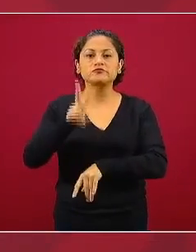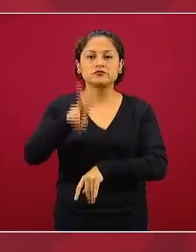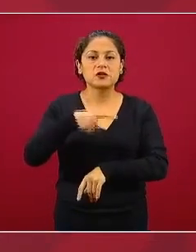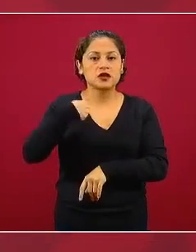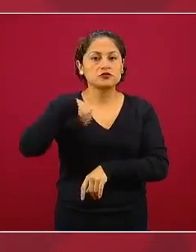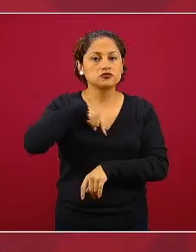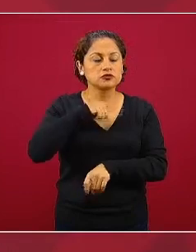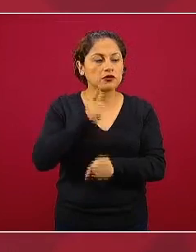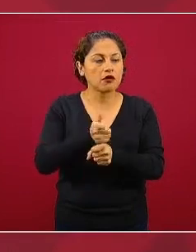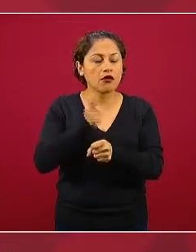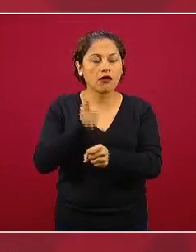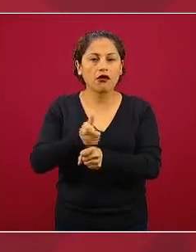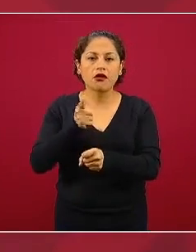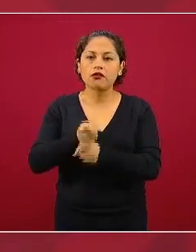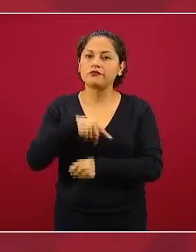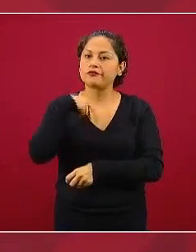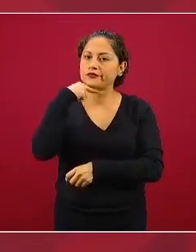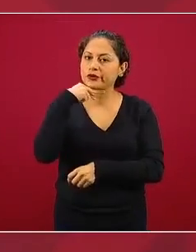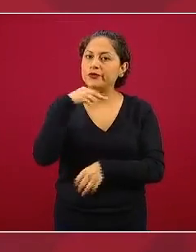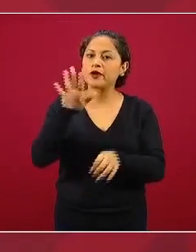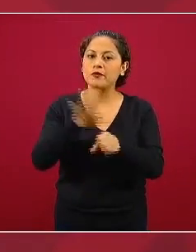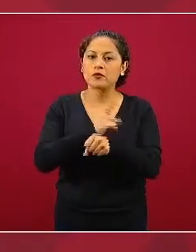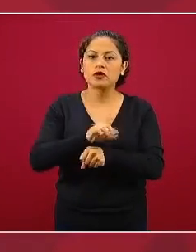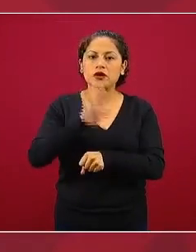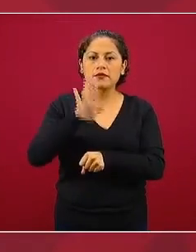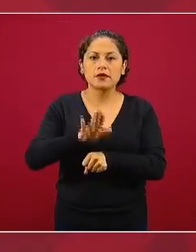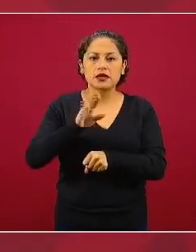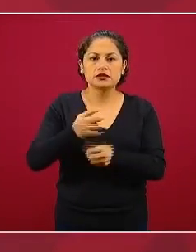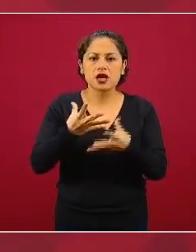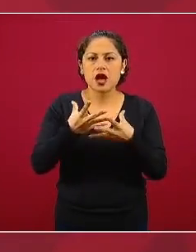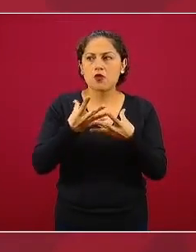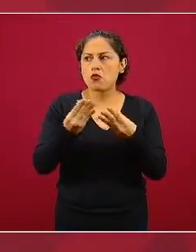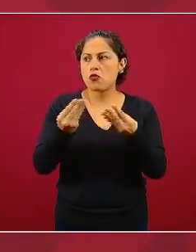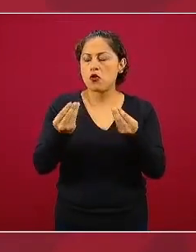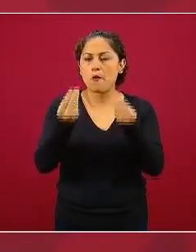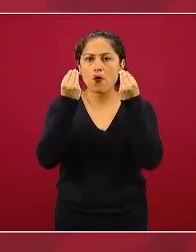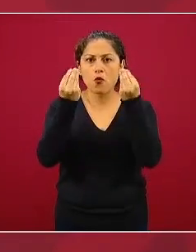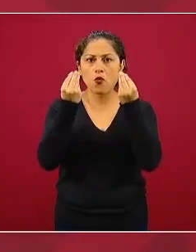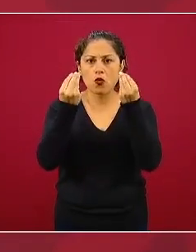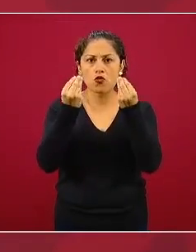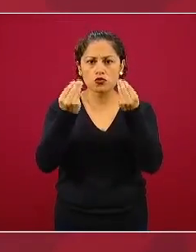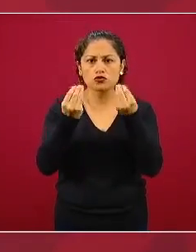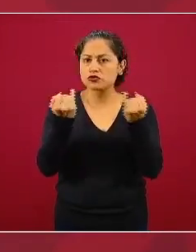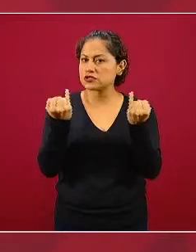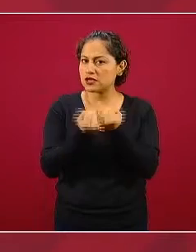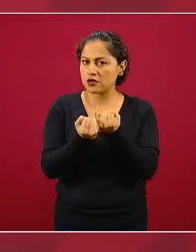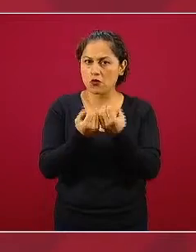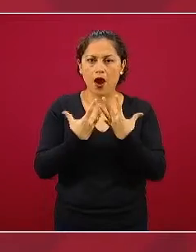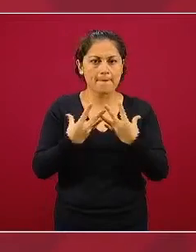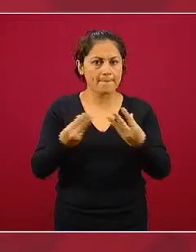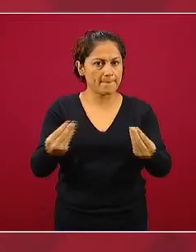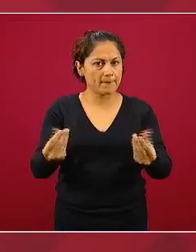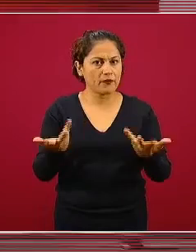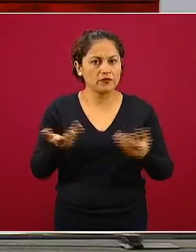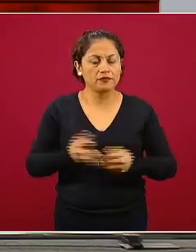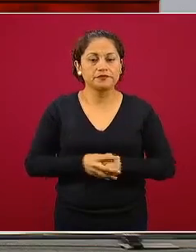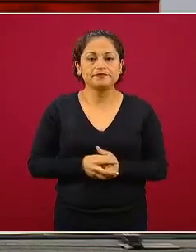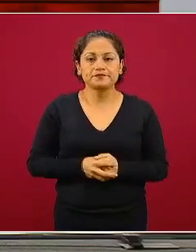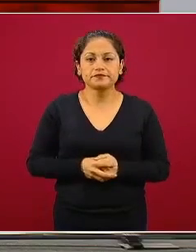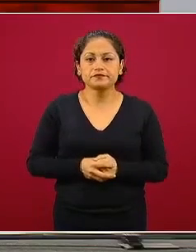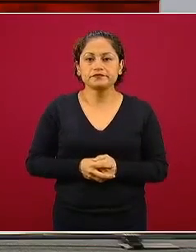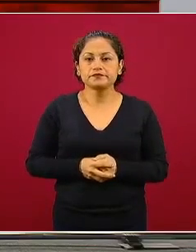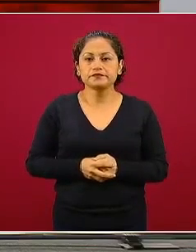porque parecía un patrón de ascenso rápido casi tan rápido como la curva epidémica y desde luego desde el inicio